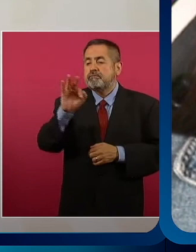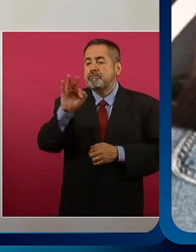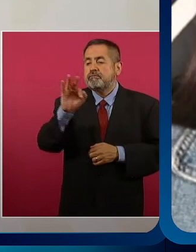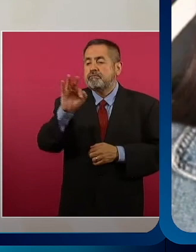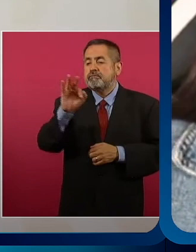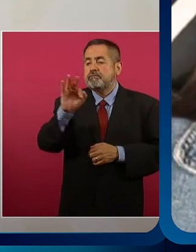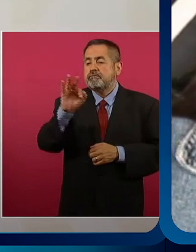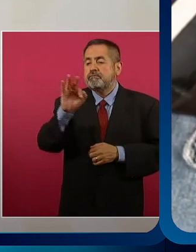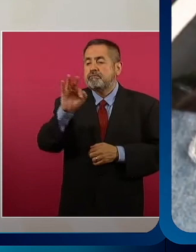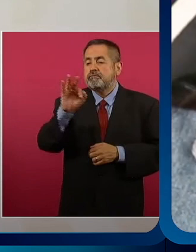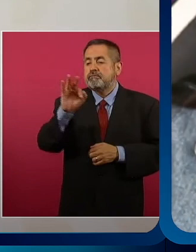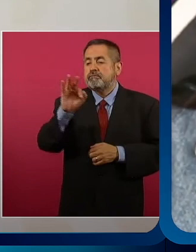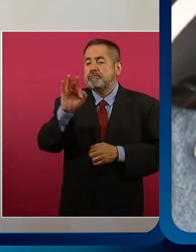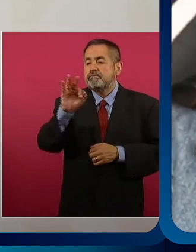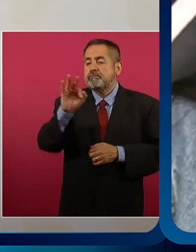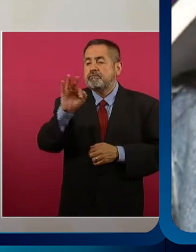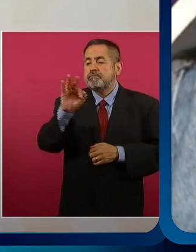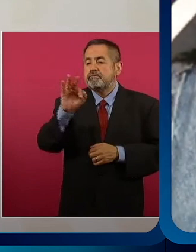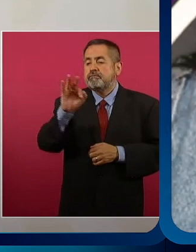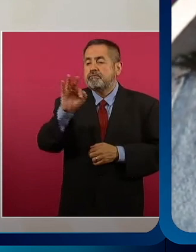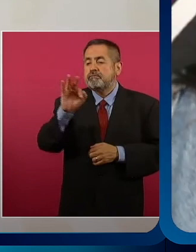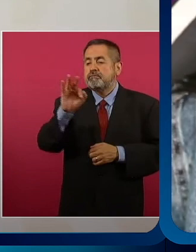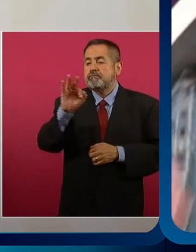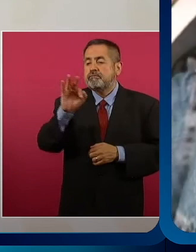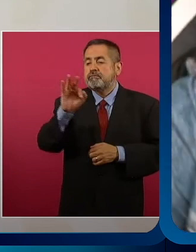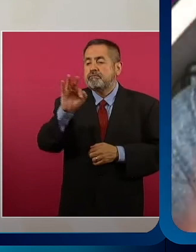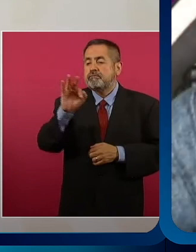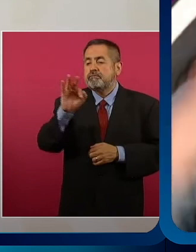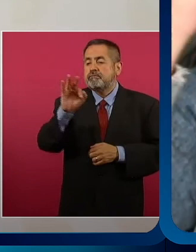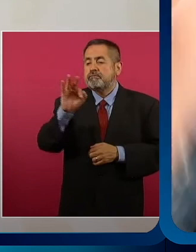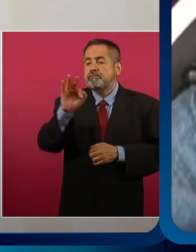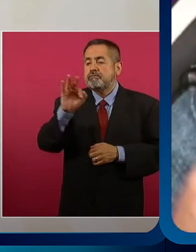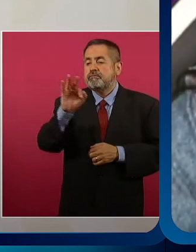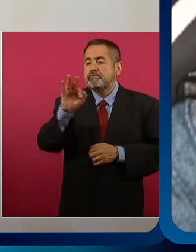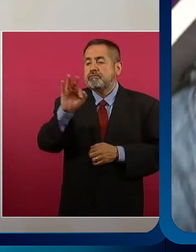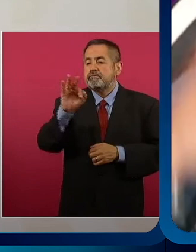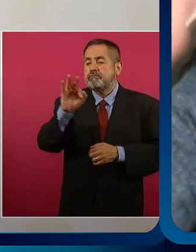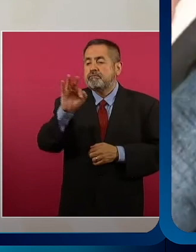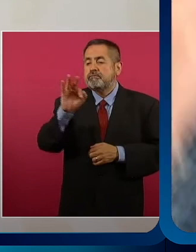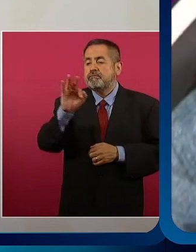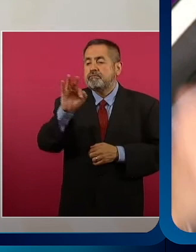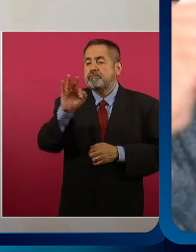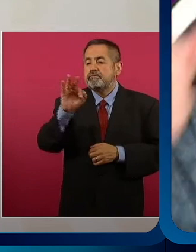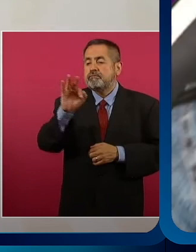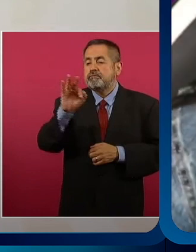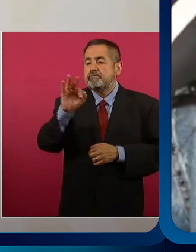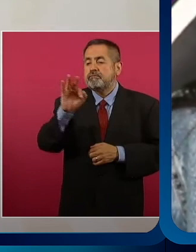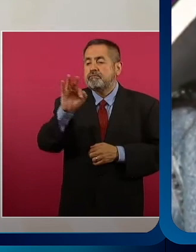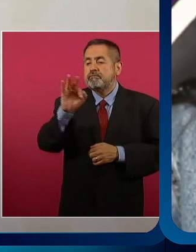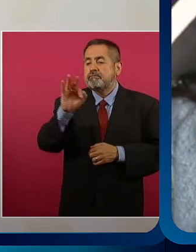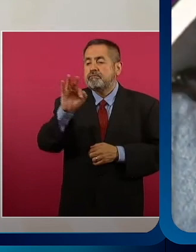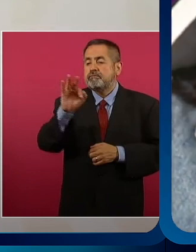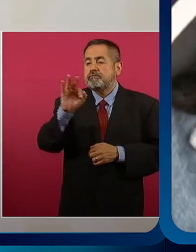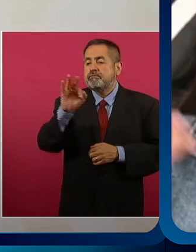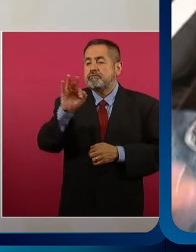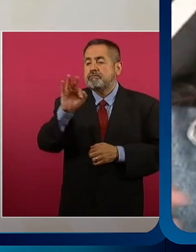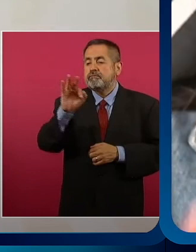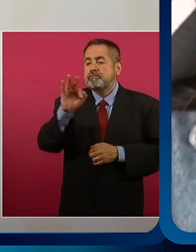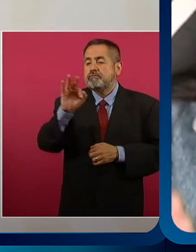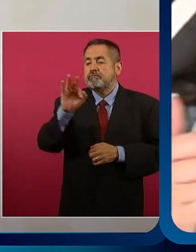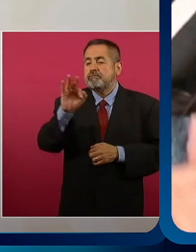ya resolvieron este tema también el fiscal. Ir a cada fiscalía a revisar qué es lo que está pasando y